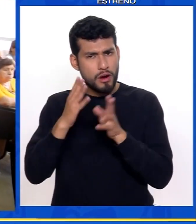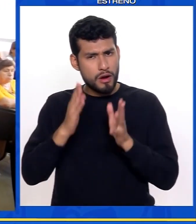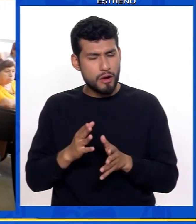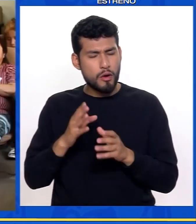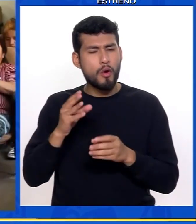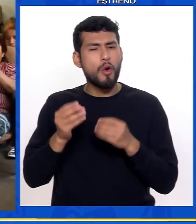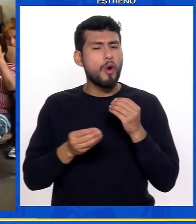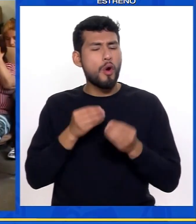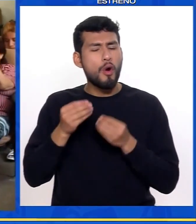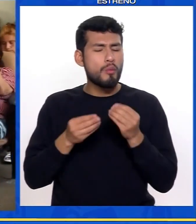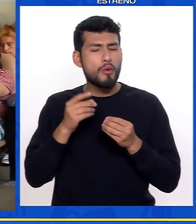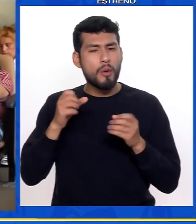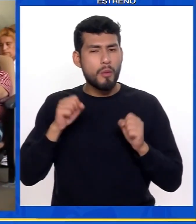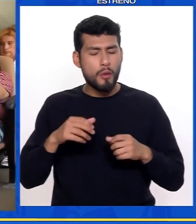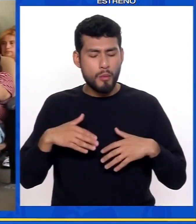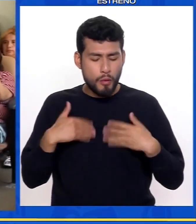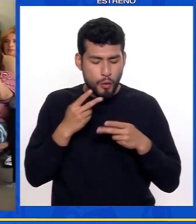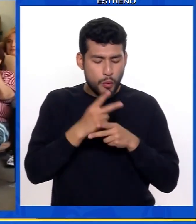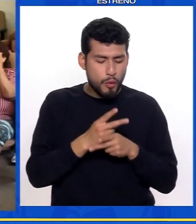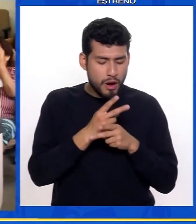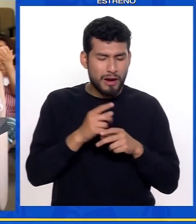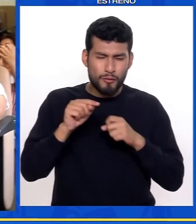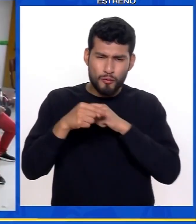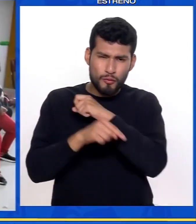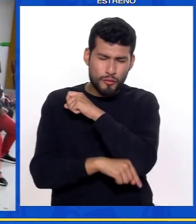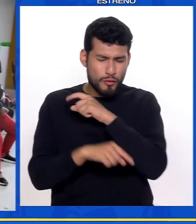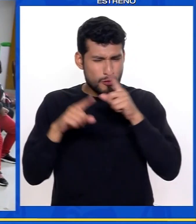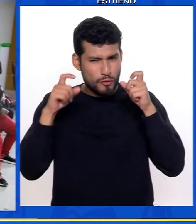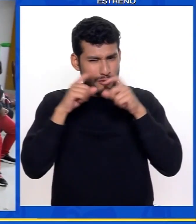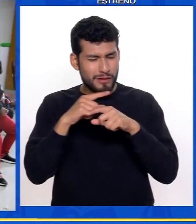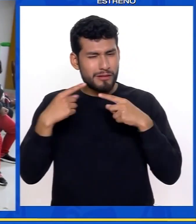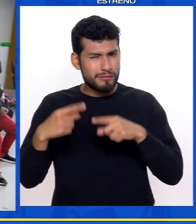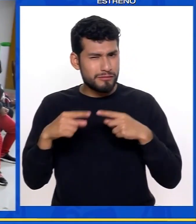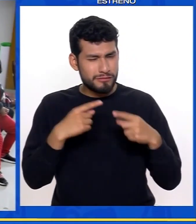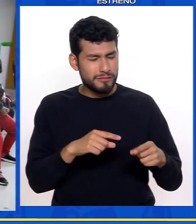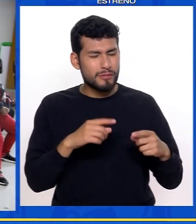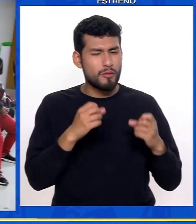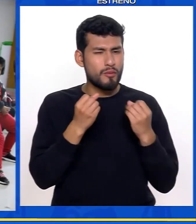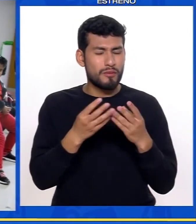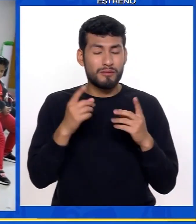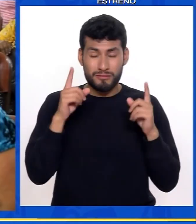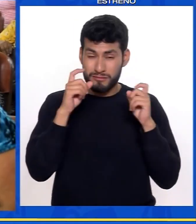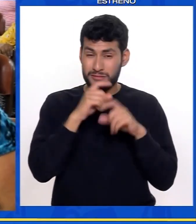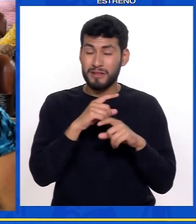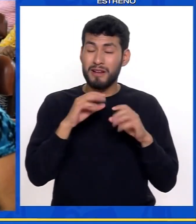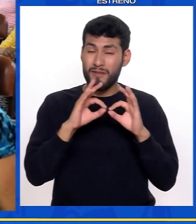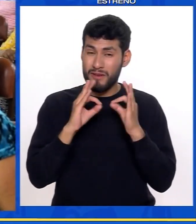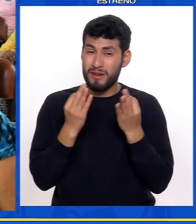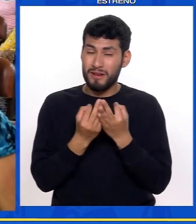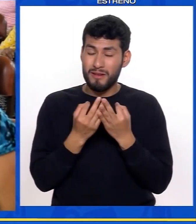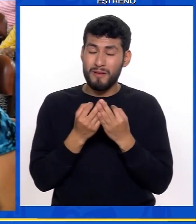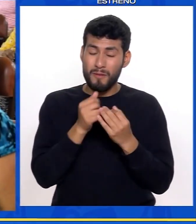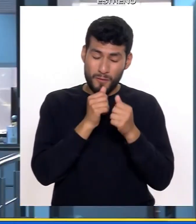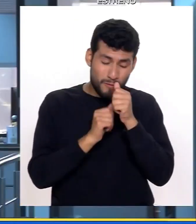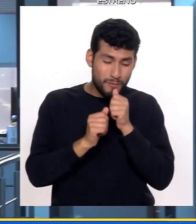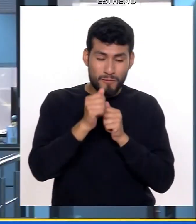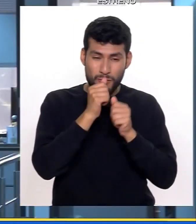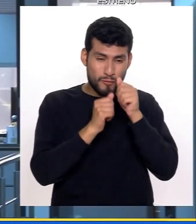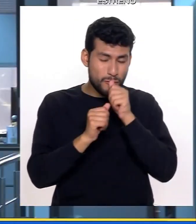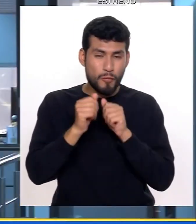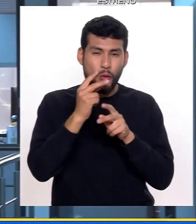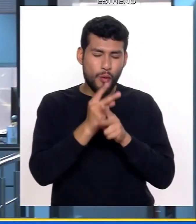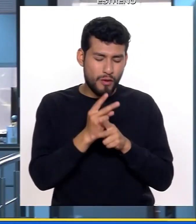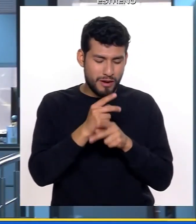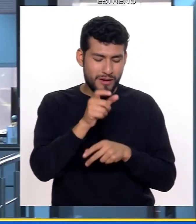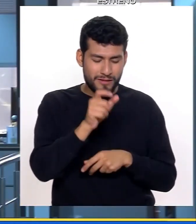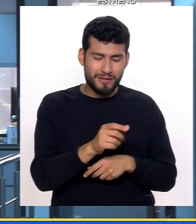afrontar o llevar mejor la dinámica complejísima que tienen y de mucha dureza que tienen que vivir día a